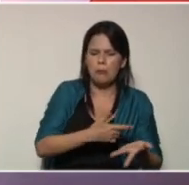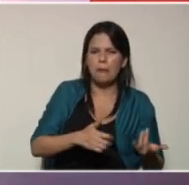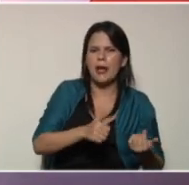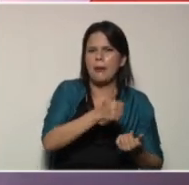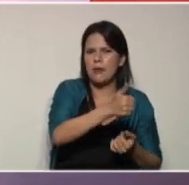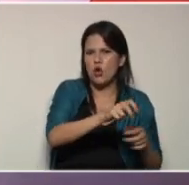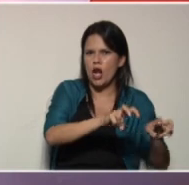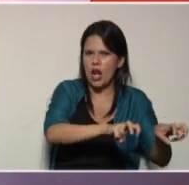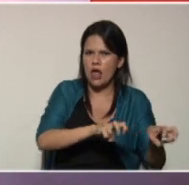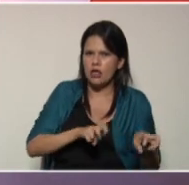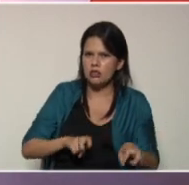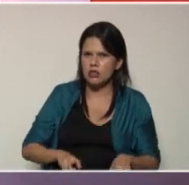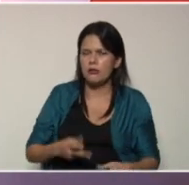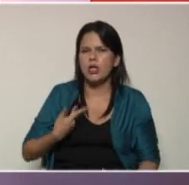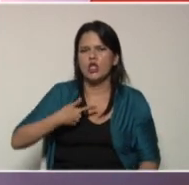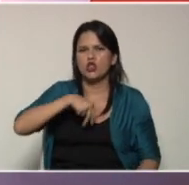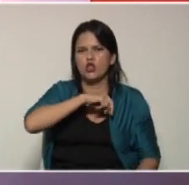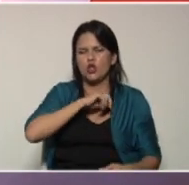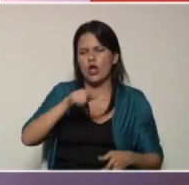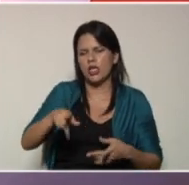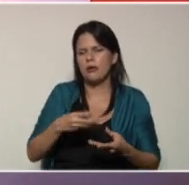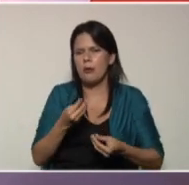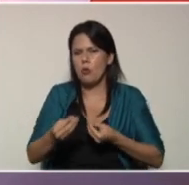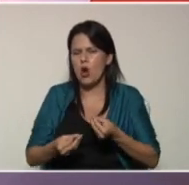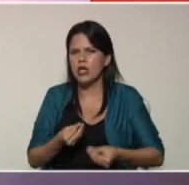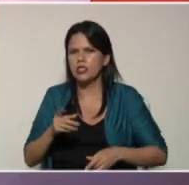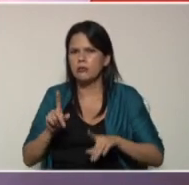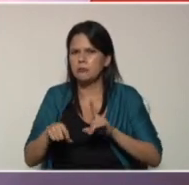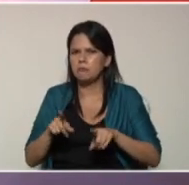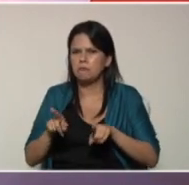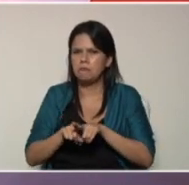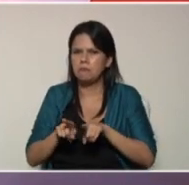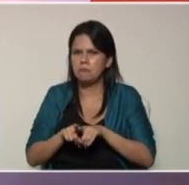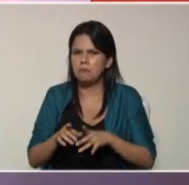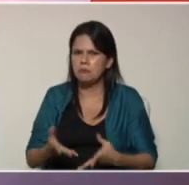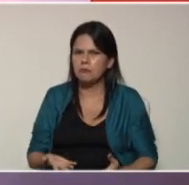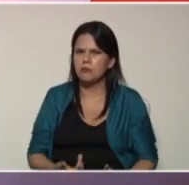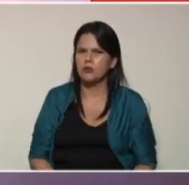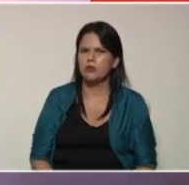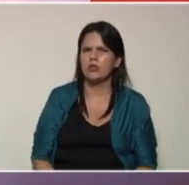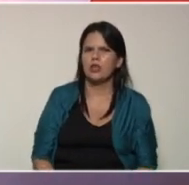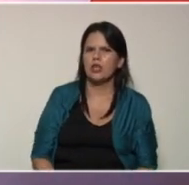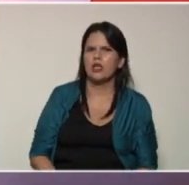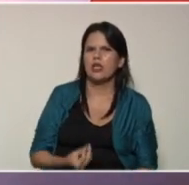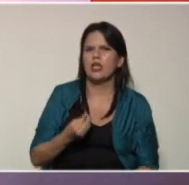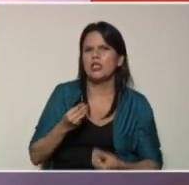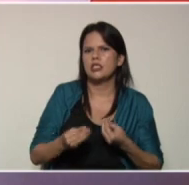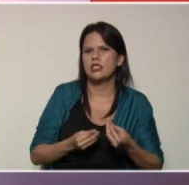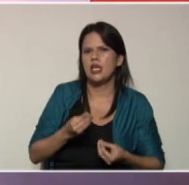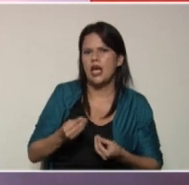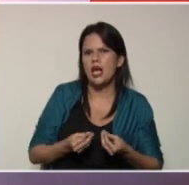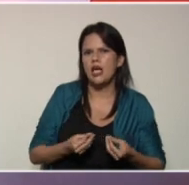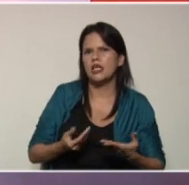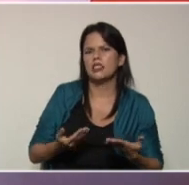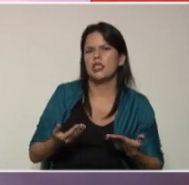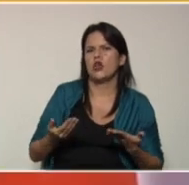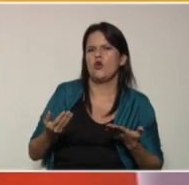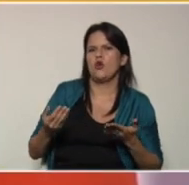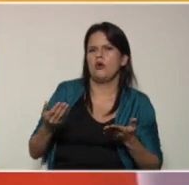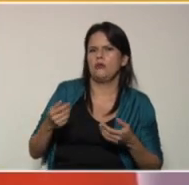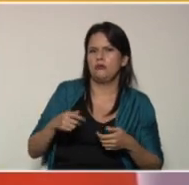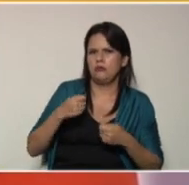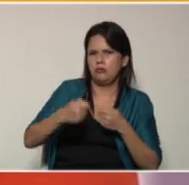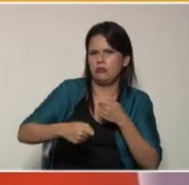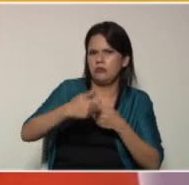también vamos a preparar una especie de sustrato que está principalmente compuesto por conchas de algunas frutas.